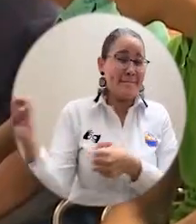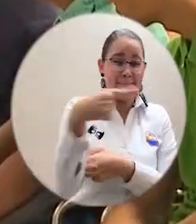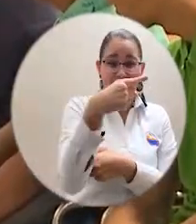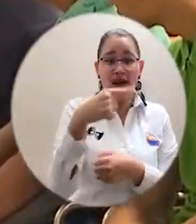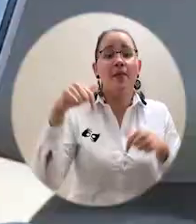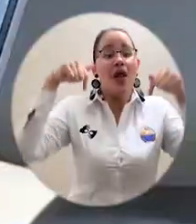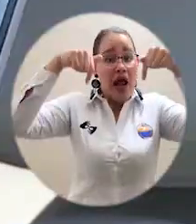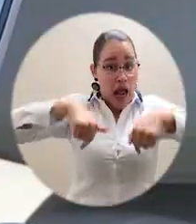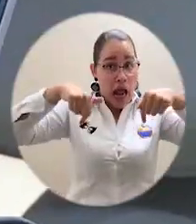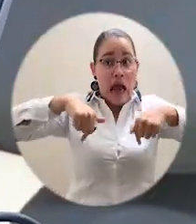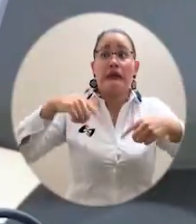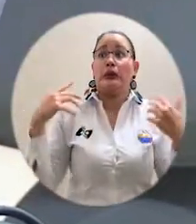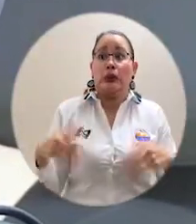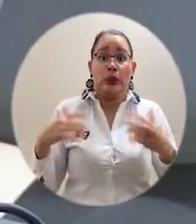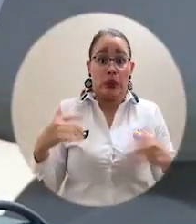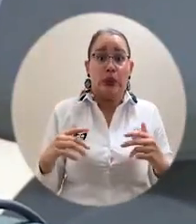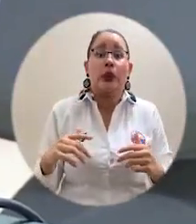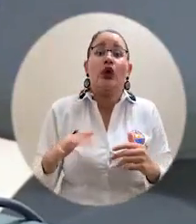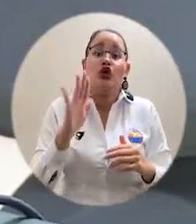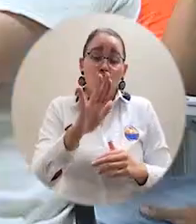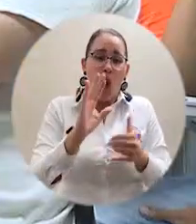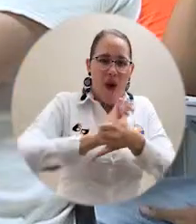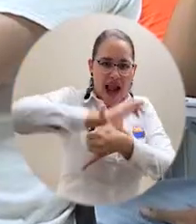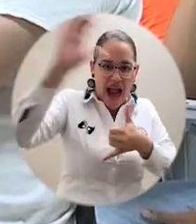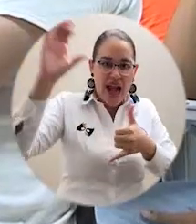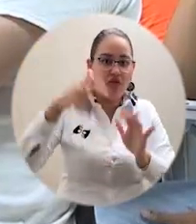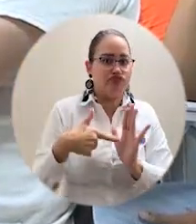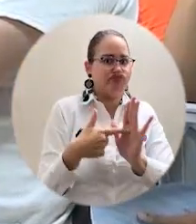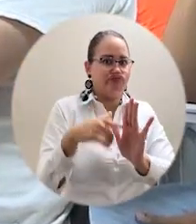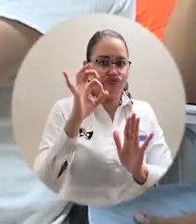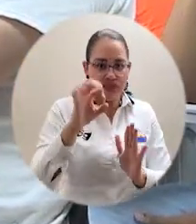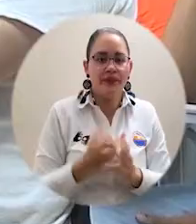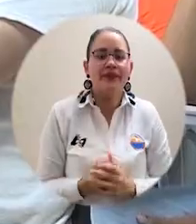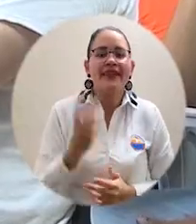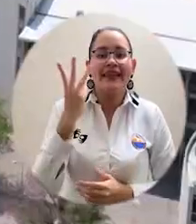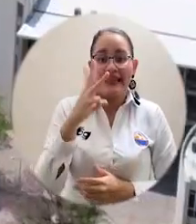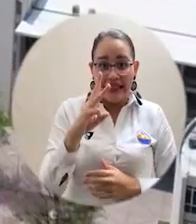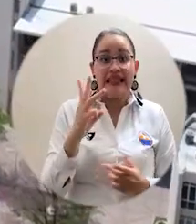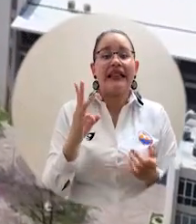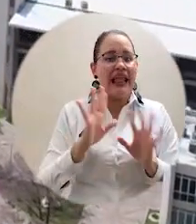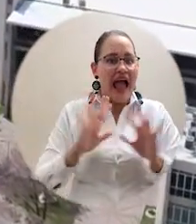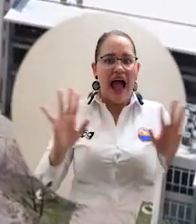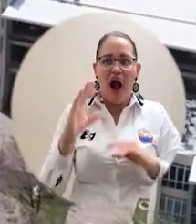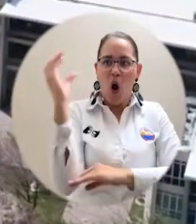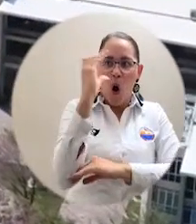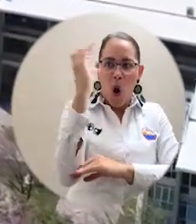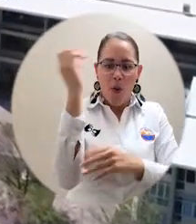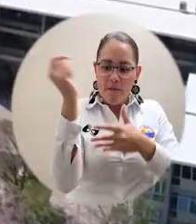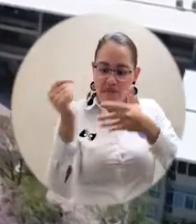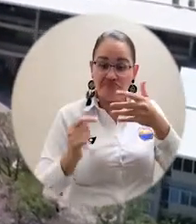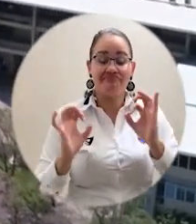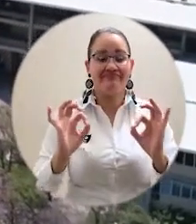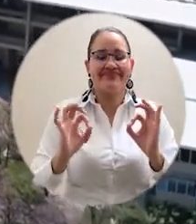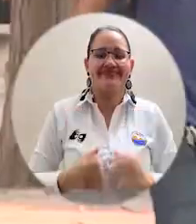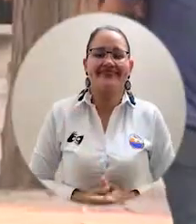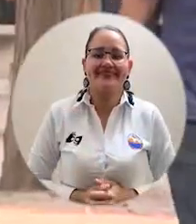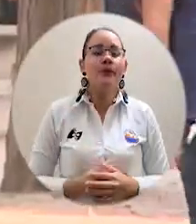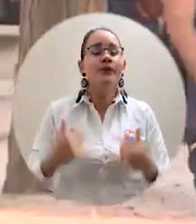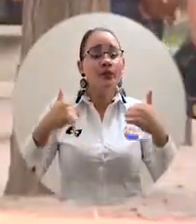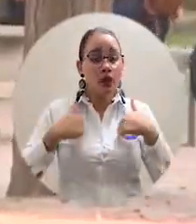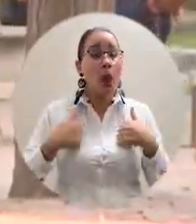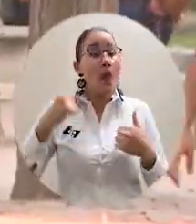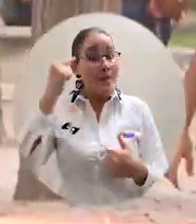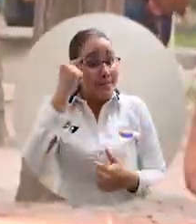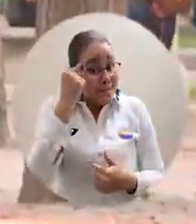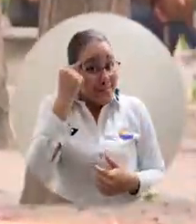institución, el programa de contaduría ocupó el primer lugar en el Magdalena y entre las instituciones de educación superior públicas de la región Caribe,